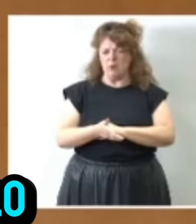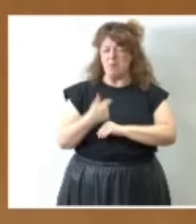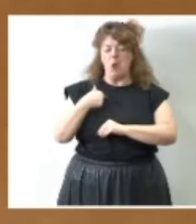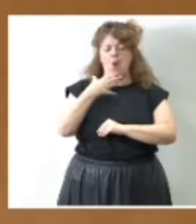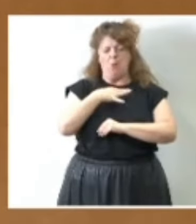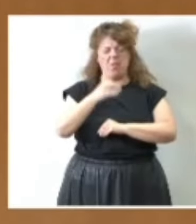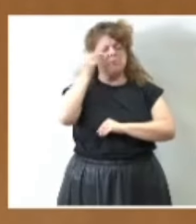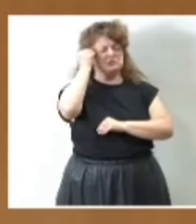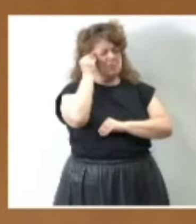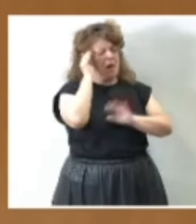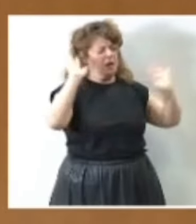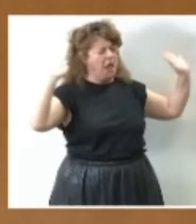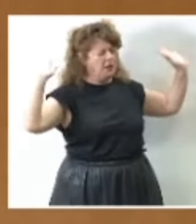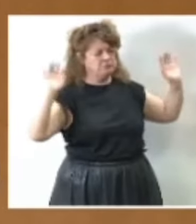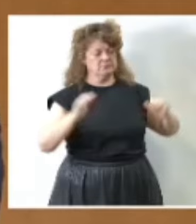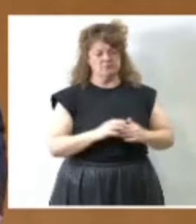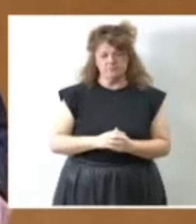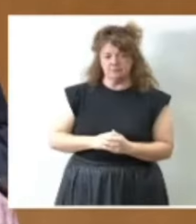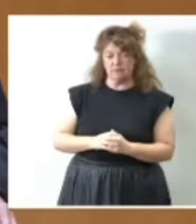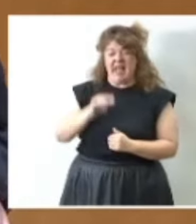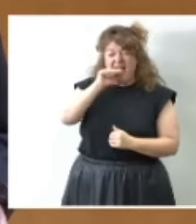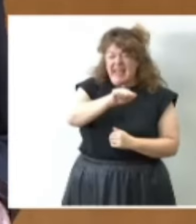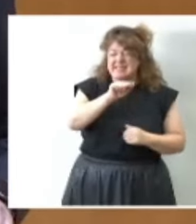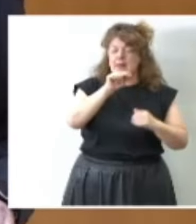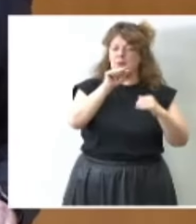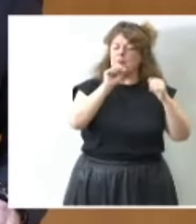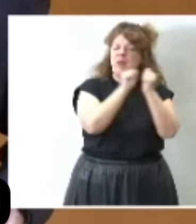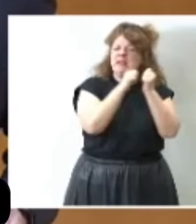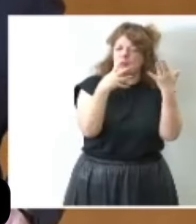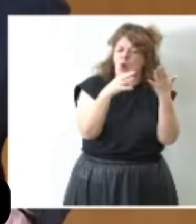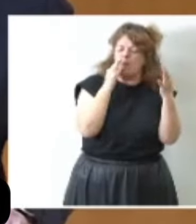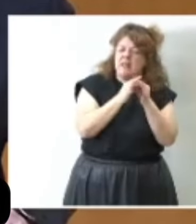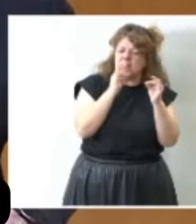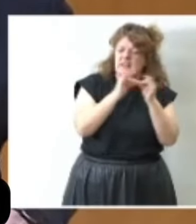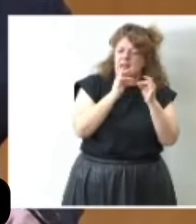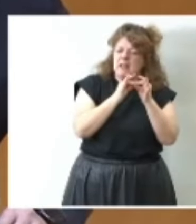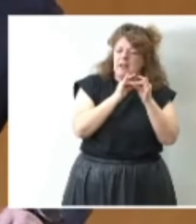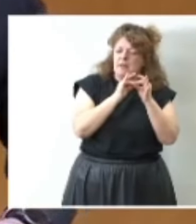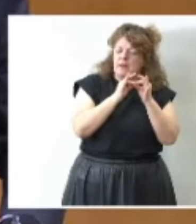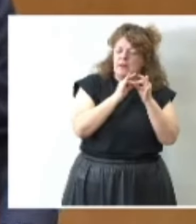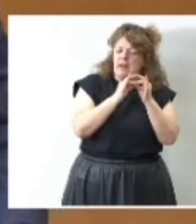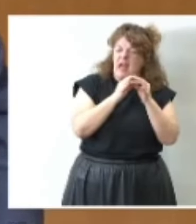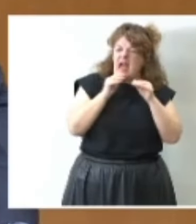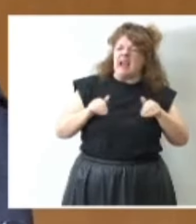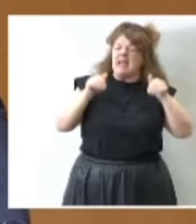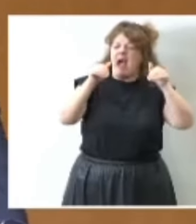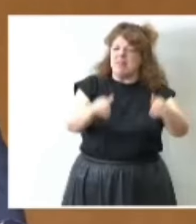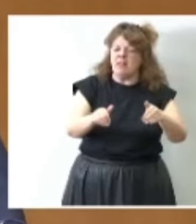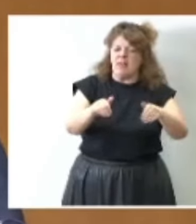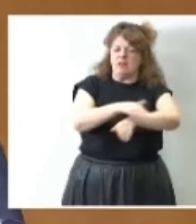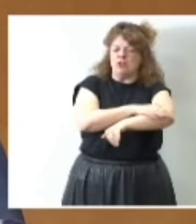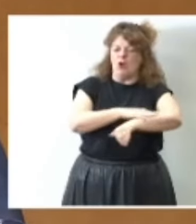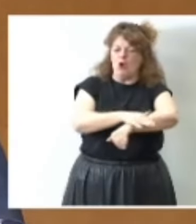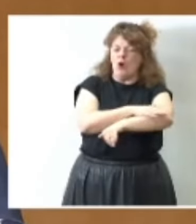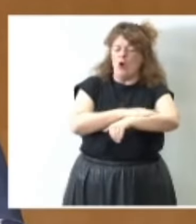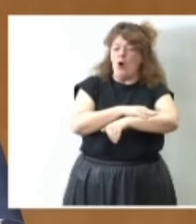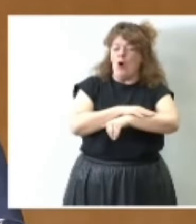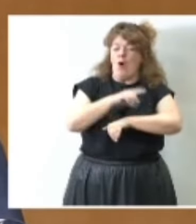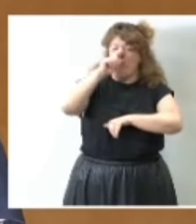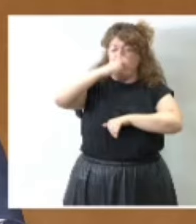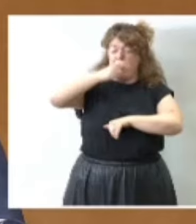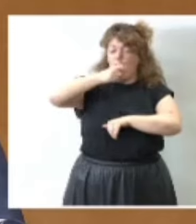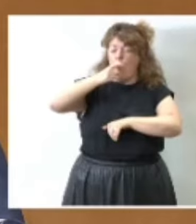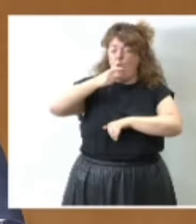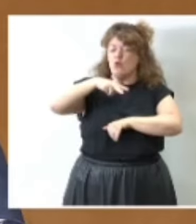imaginarlo también. Ese 29 de septiembre, el entonces candidato a la presidencia del Gobierno, el señor Núñez Fijó,